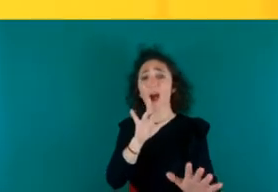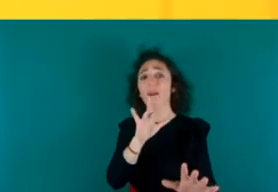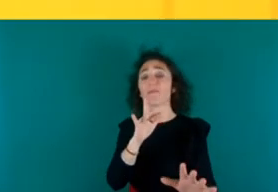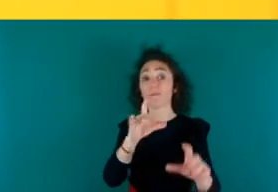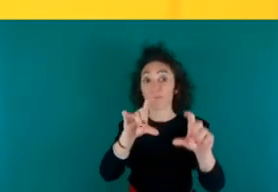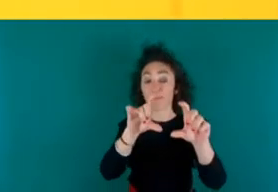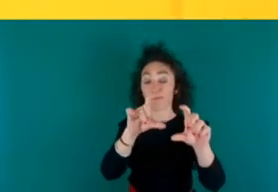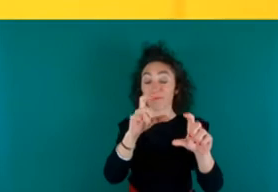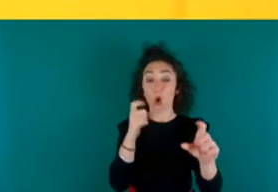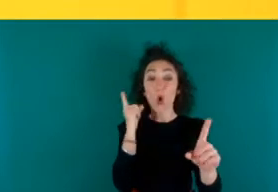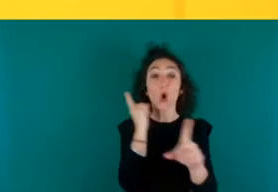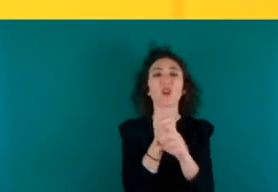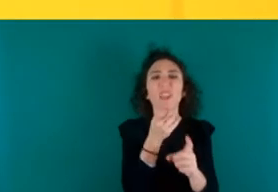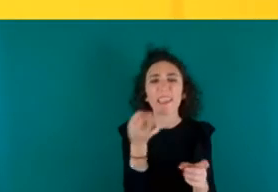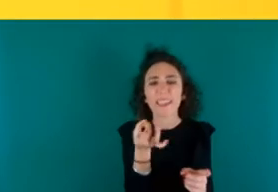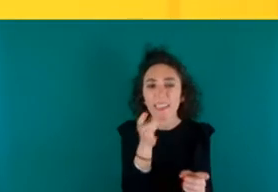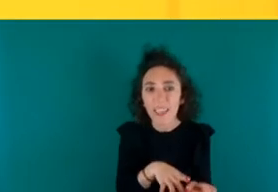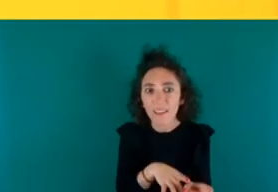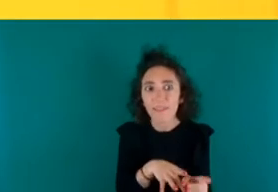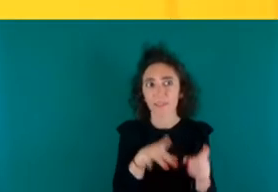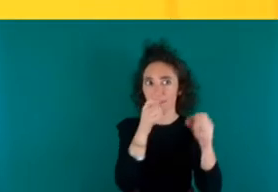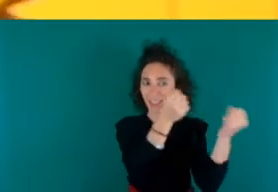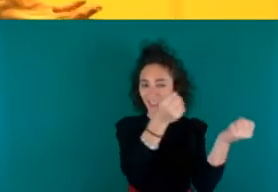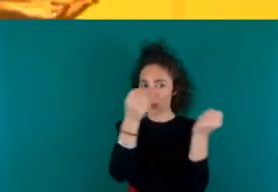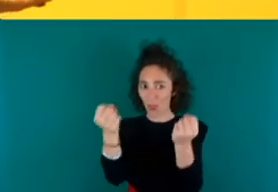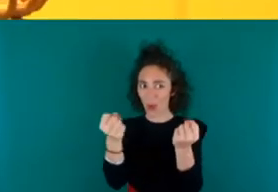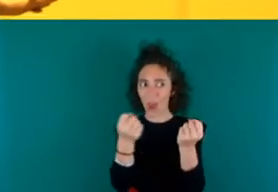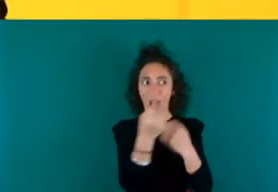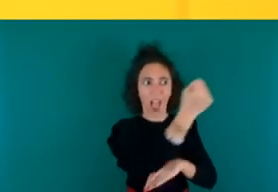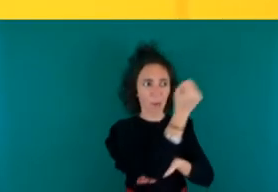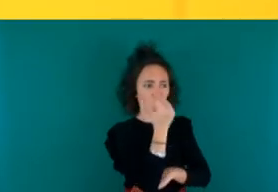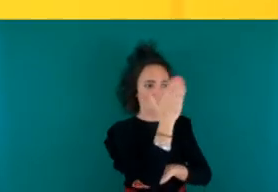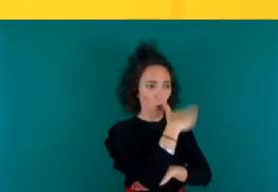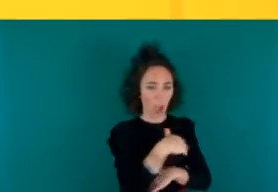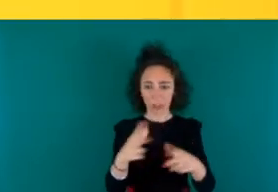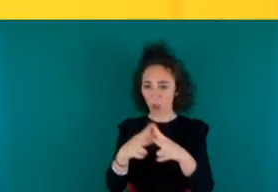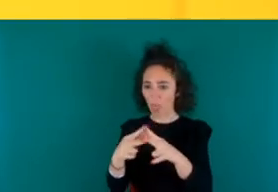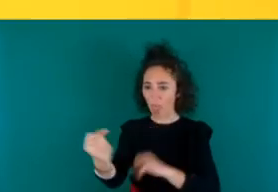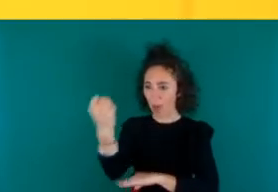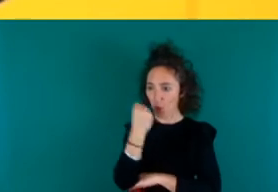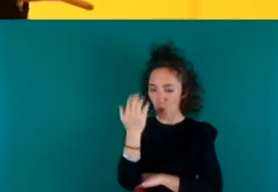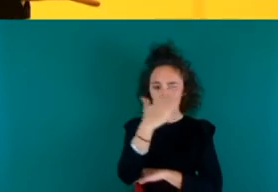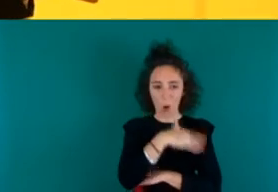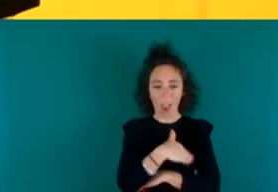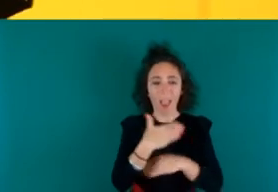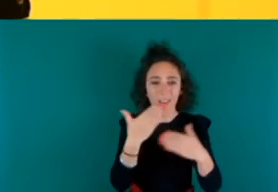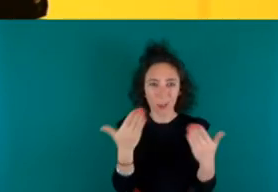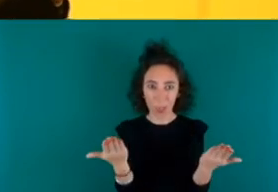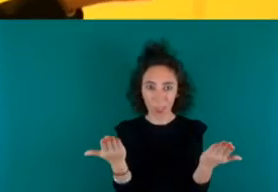no tenemos apoyo si no tenemos ni apoyo de la institución ni de la sociedad ni de nadie es como que estás